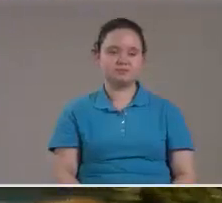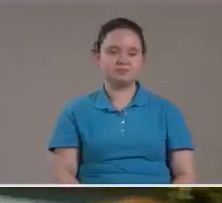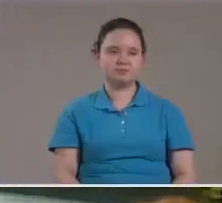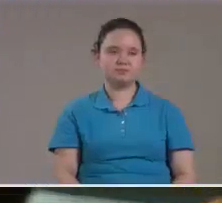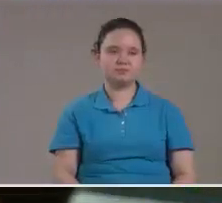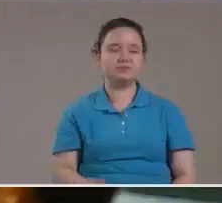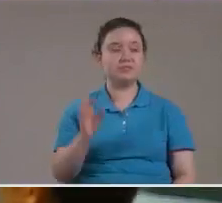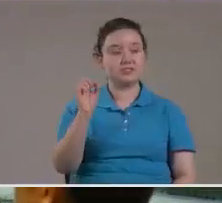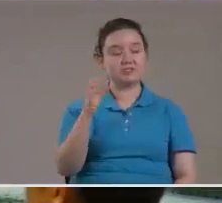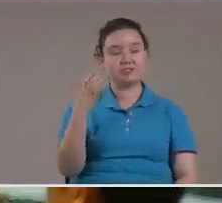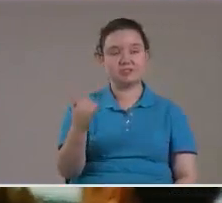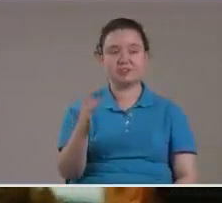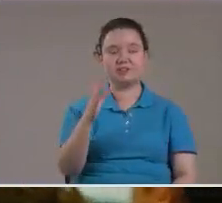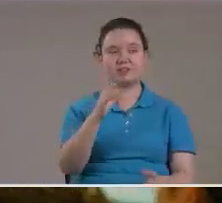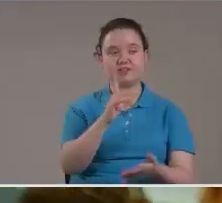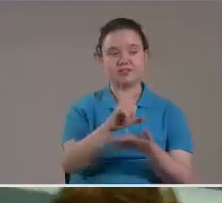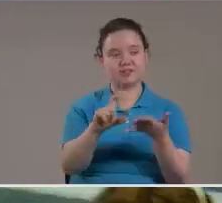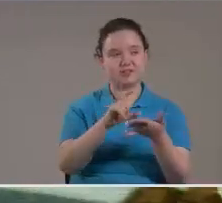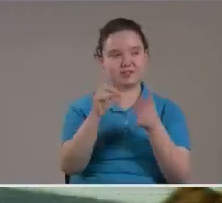Si ya soy Ciudadano de oro